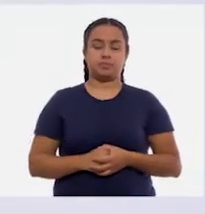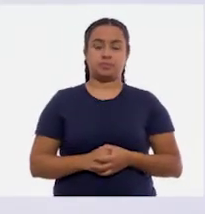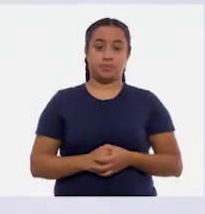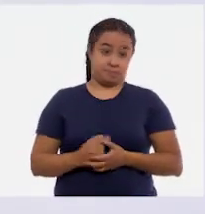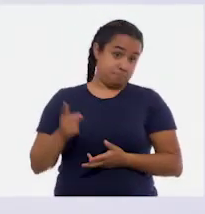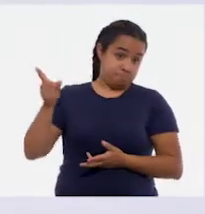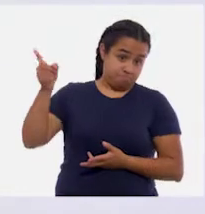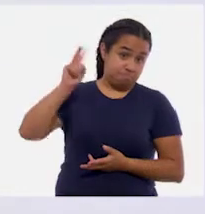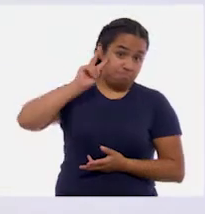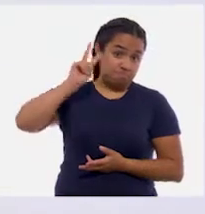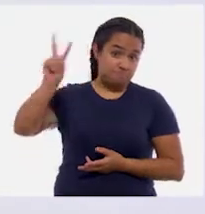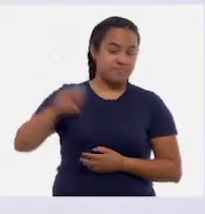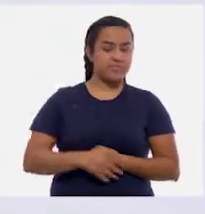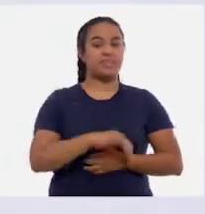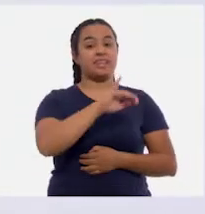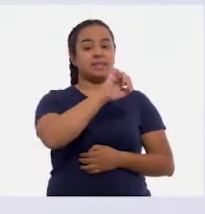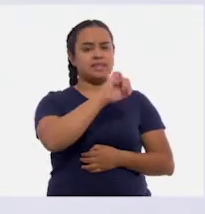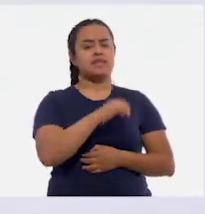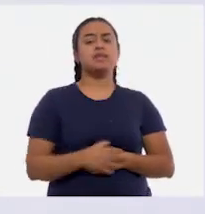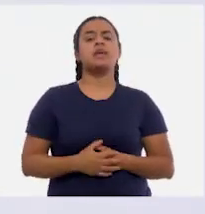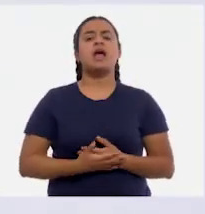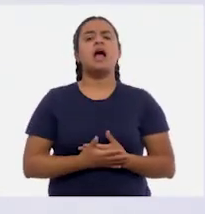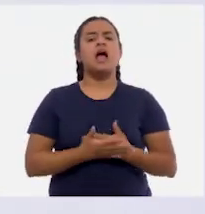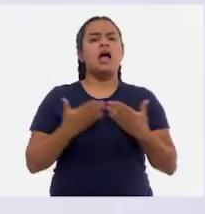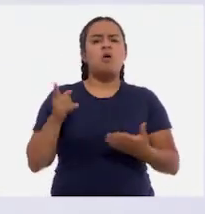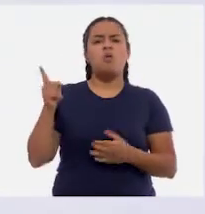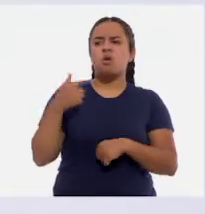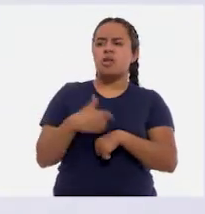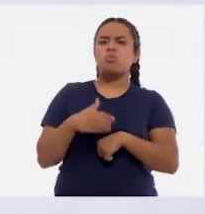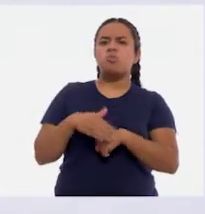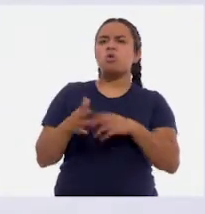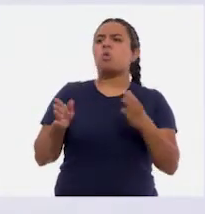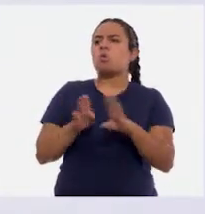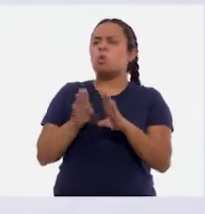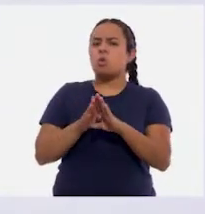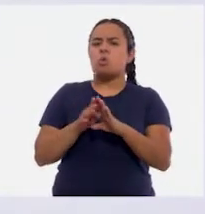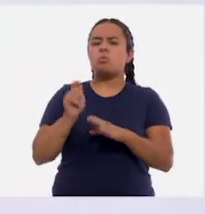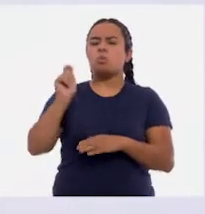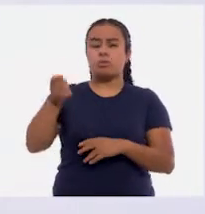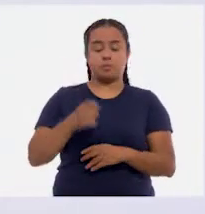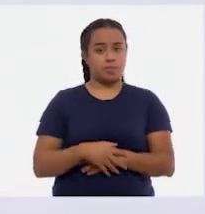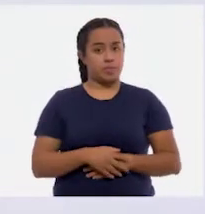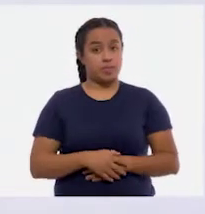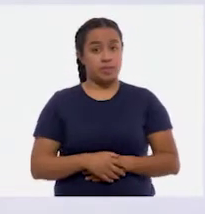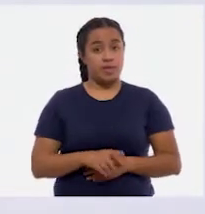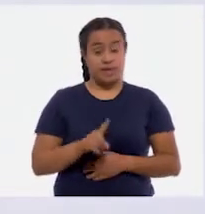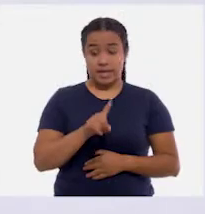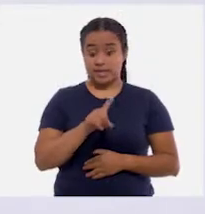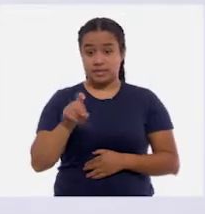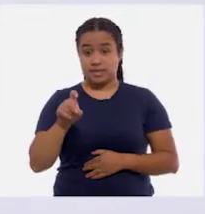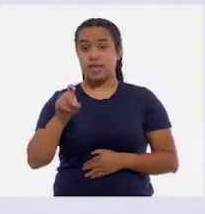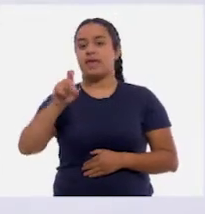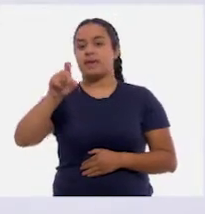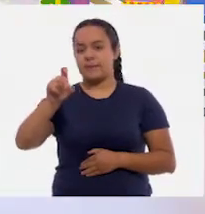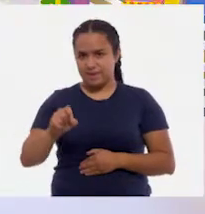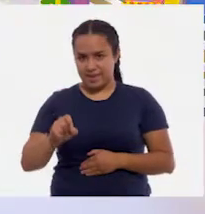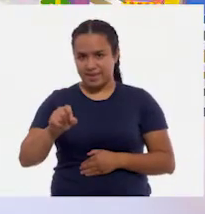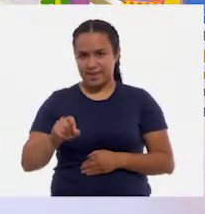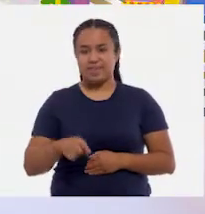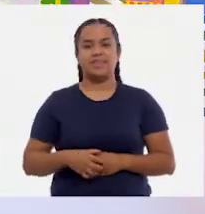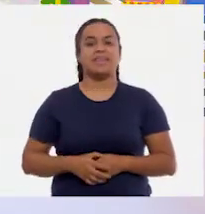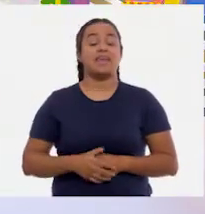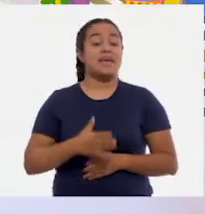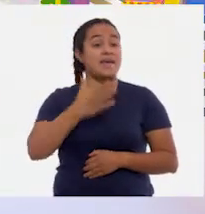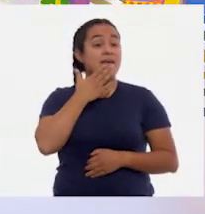manera, ¿verdad? Sí. Ahora me puedes decir cómo se lee este número. Ciento veinte. Muy bien.